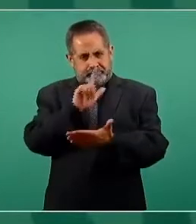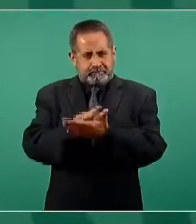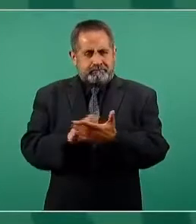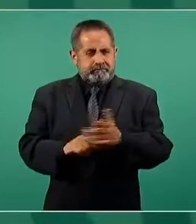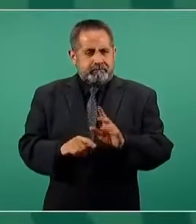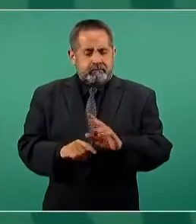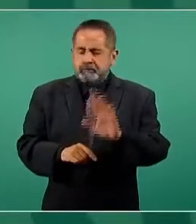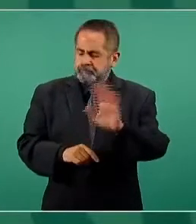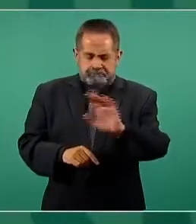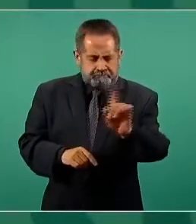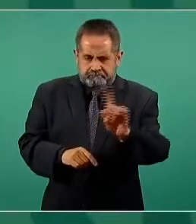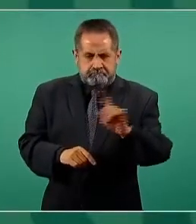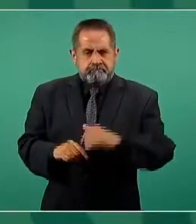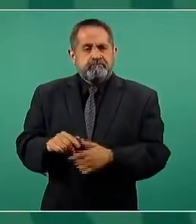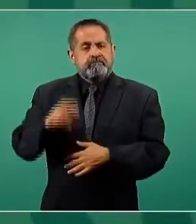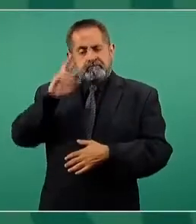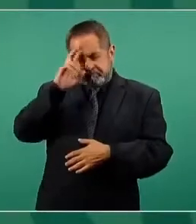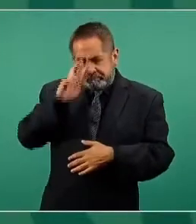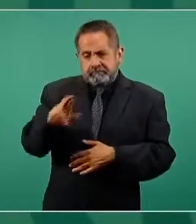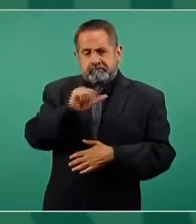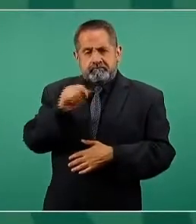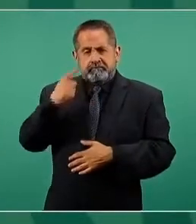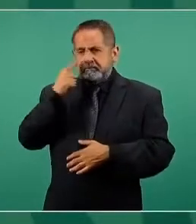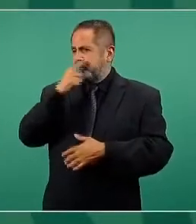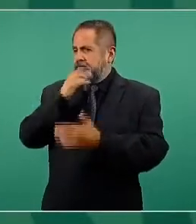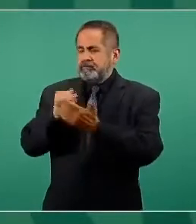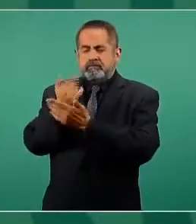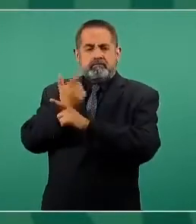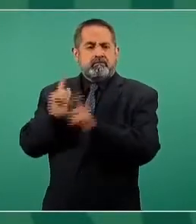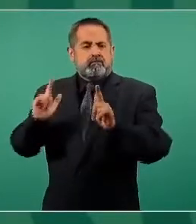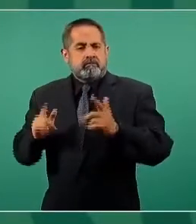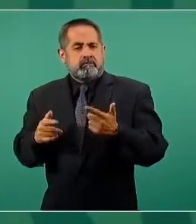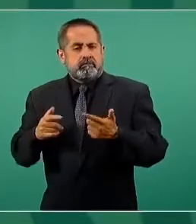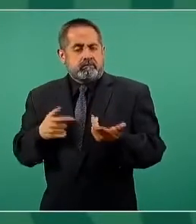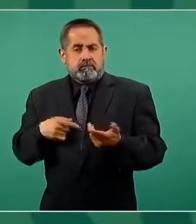democracia. Esto es bueno para la democracia.